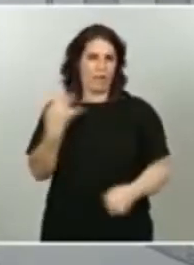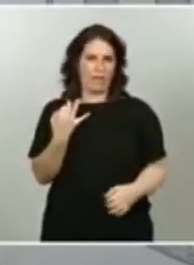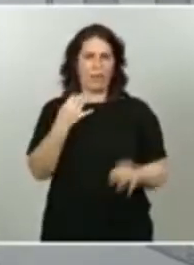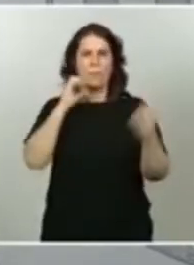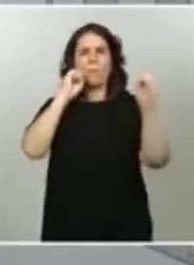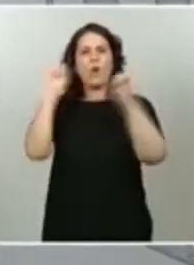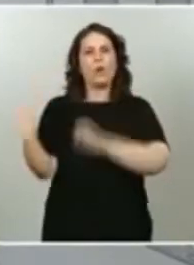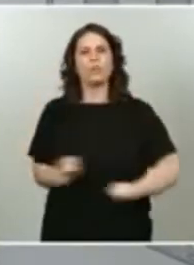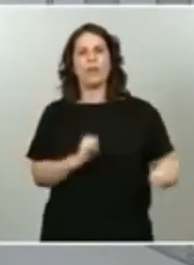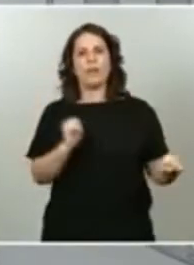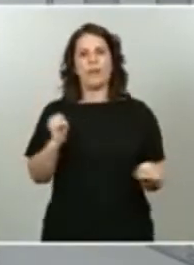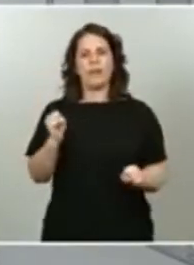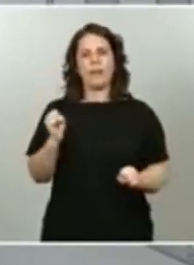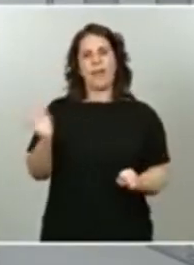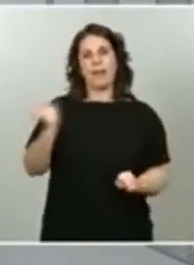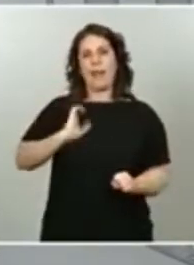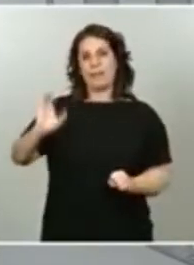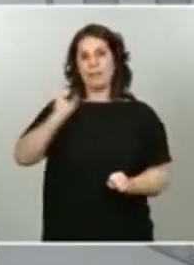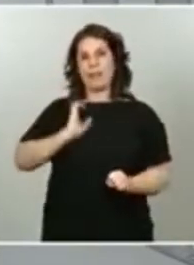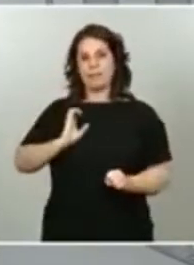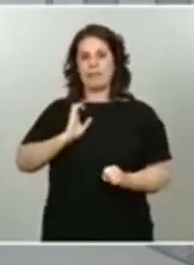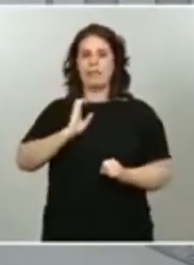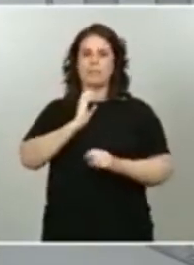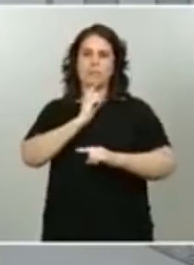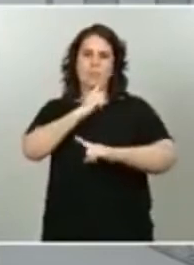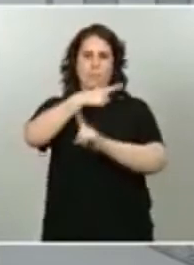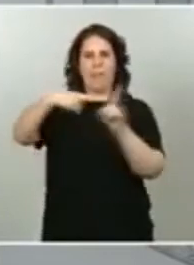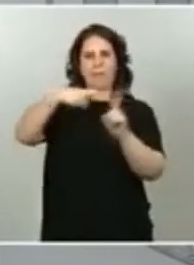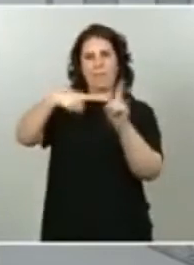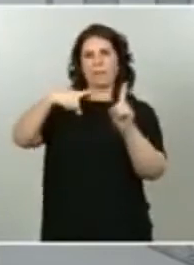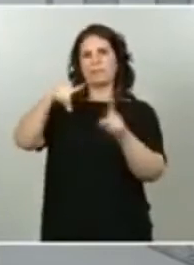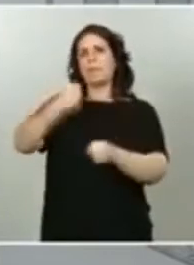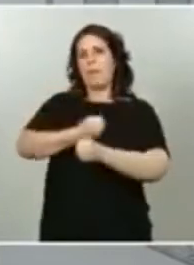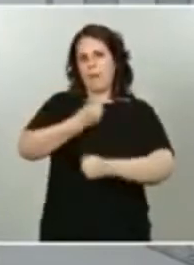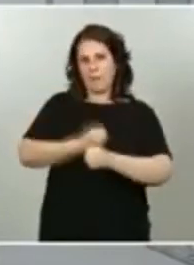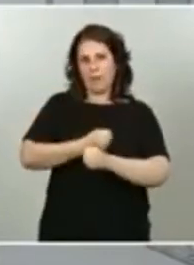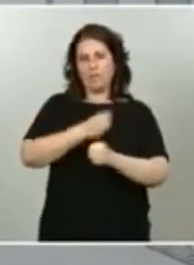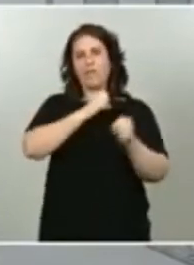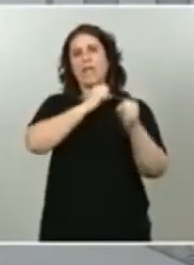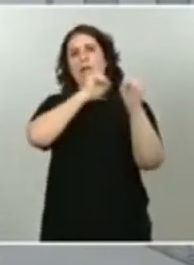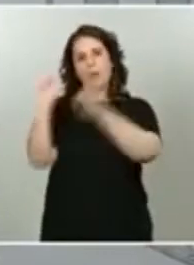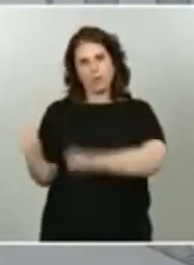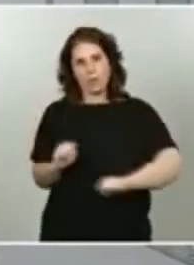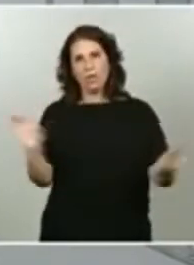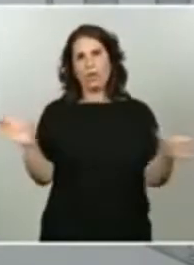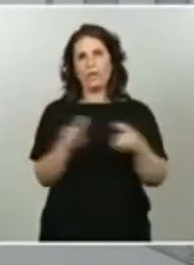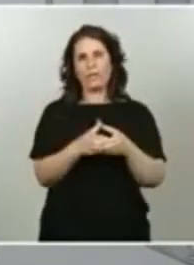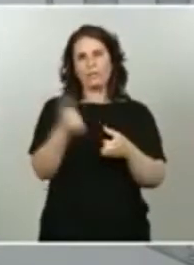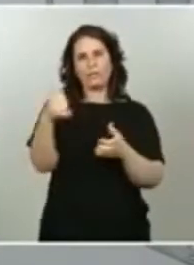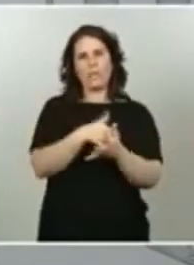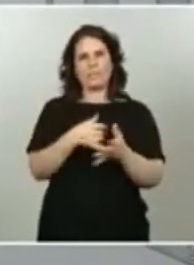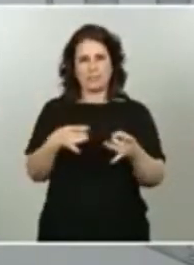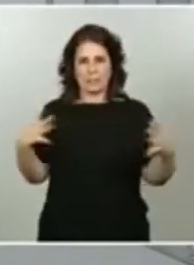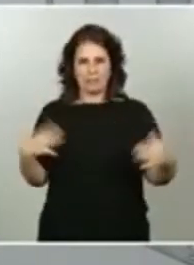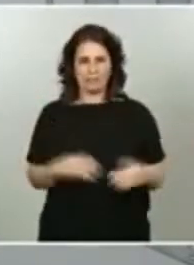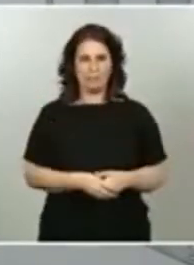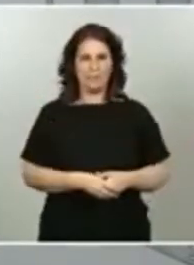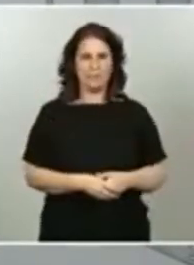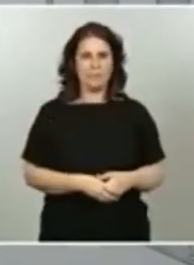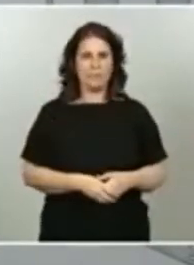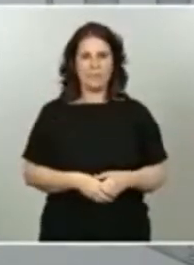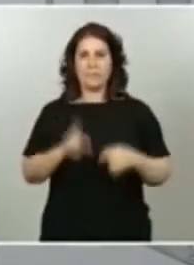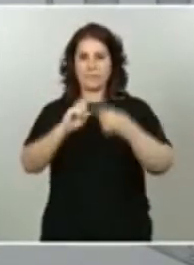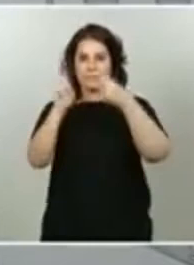clases medias y trabajadoras y, por supuesto, proteger a los colectivos más vulnerables. Para todo ello, se han venido